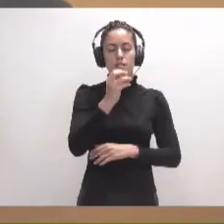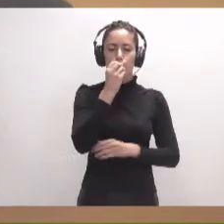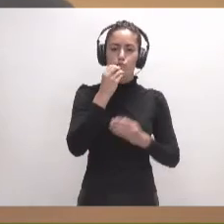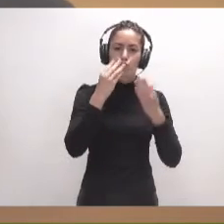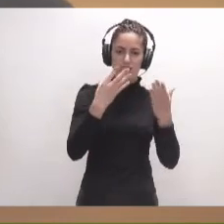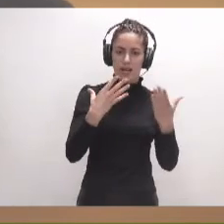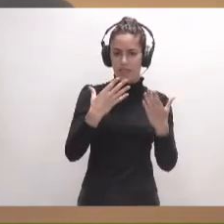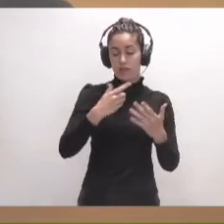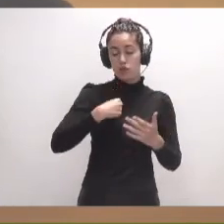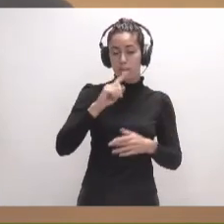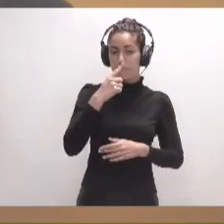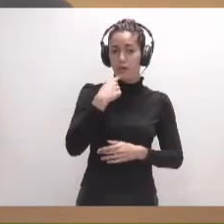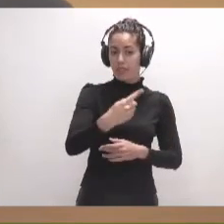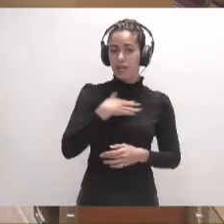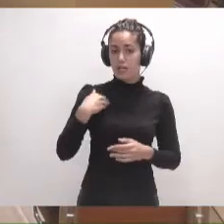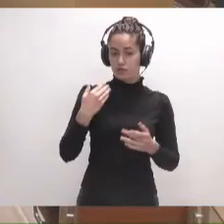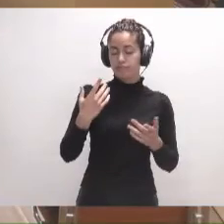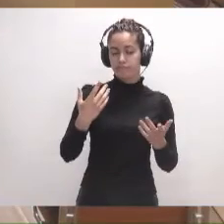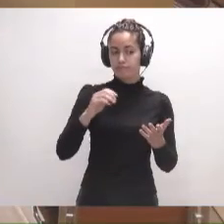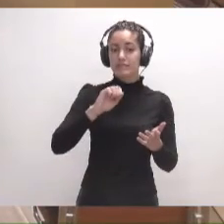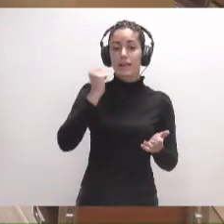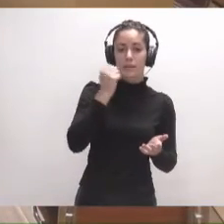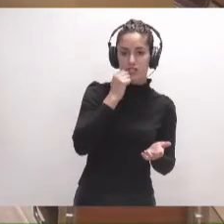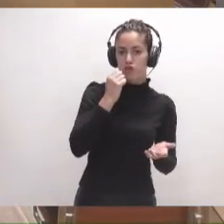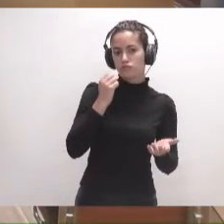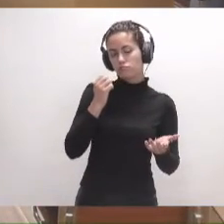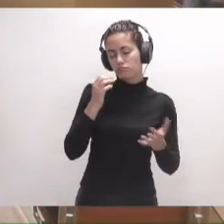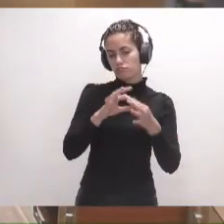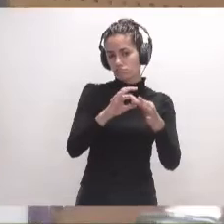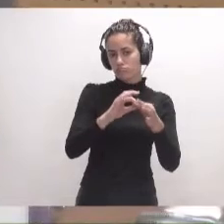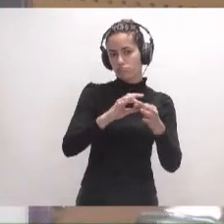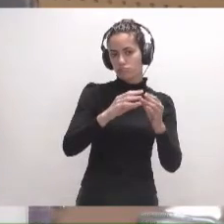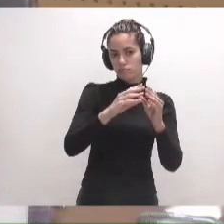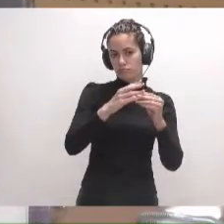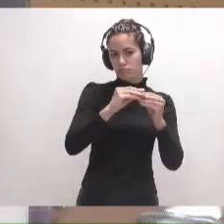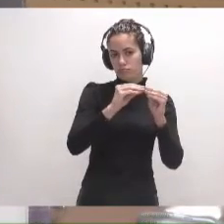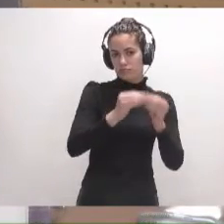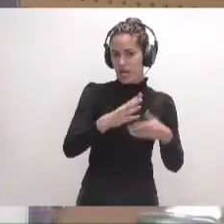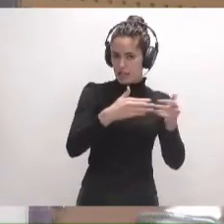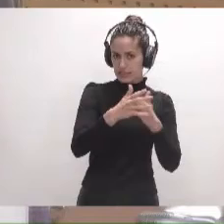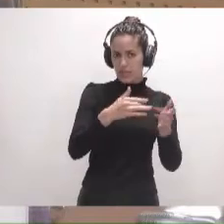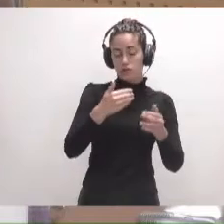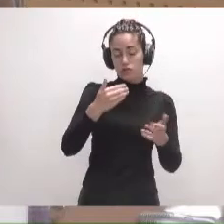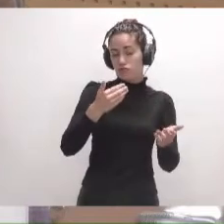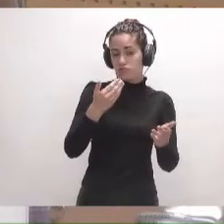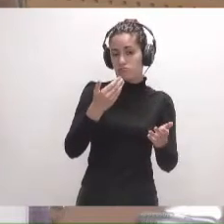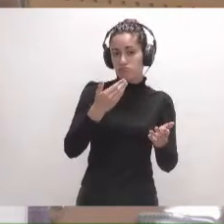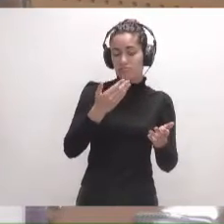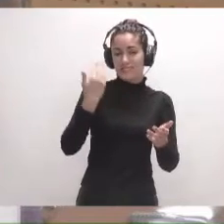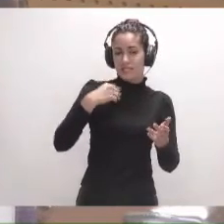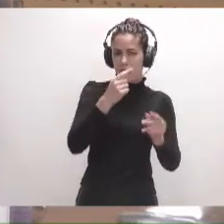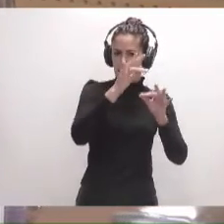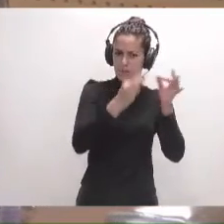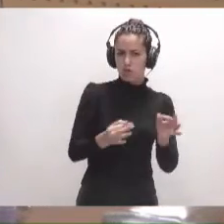Bueno, en primer lugar, decir que una reclamación de los artesanos cuando se ha puesto el presupuesto en